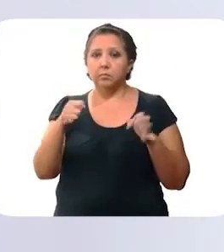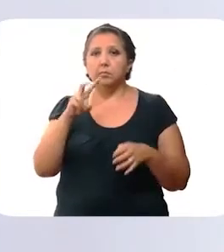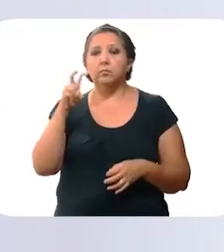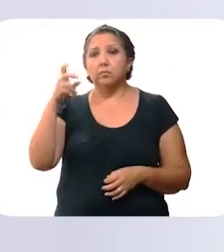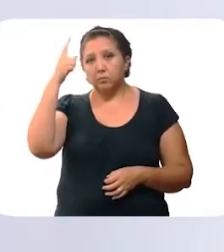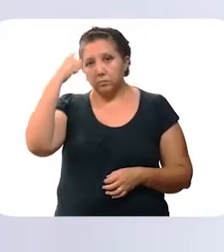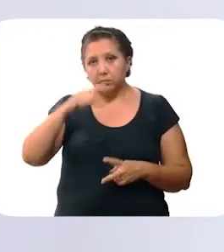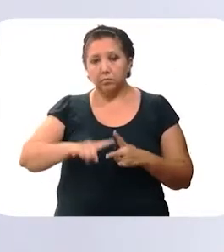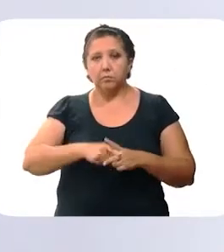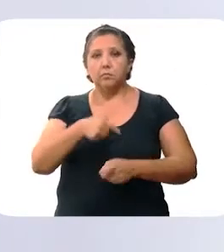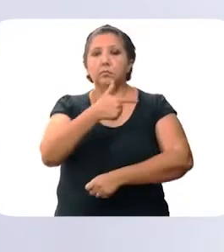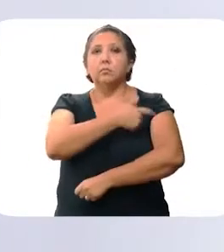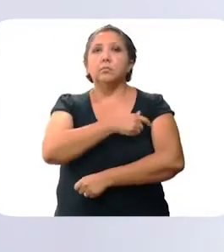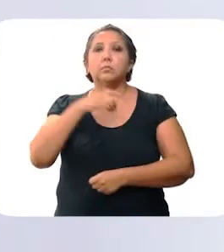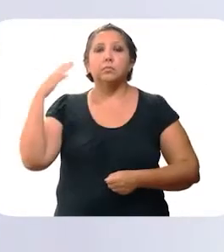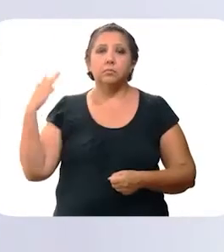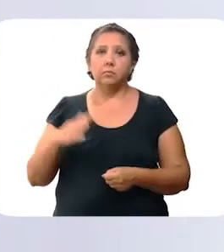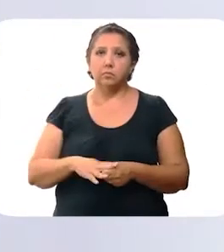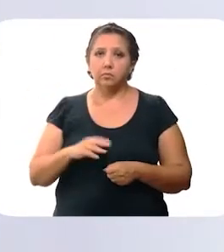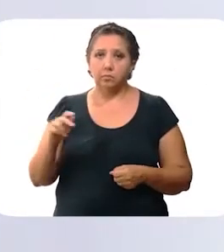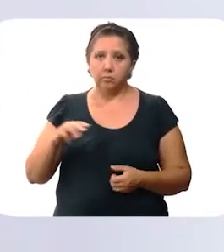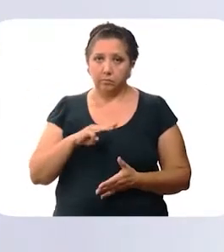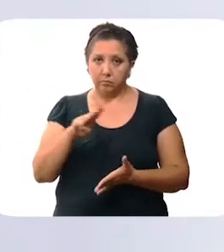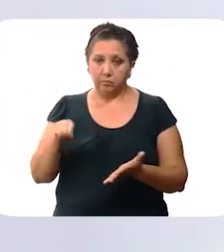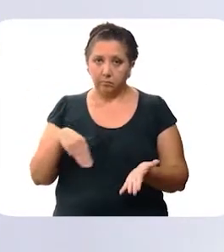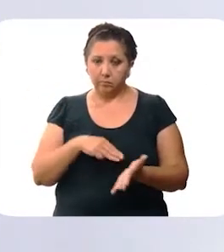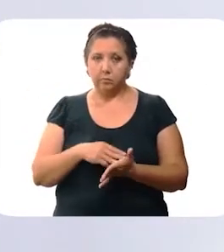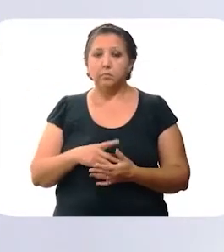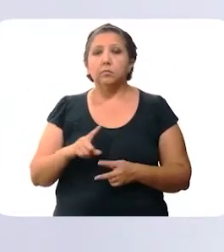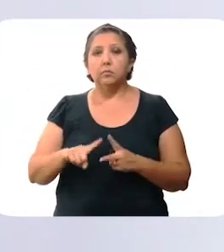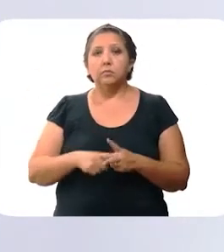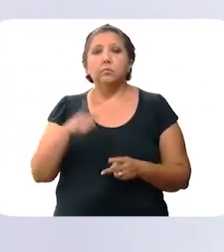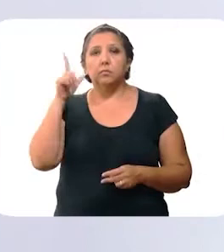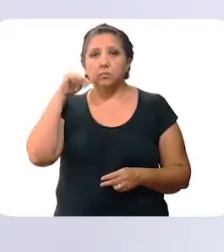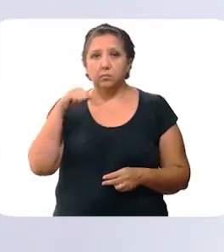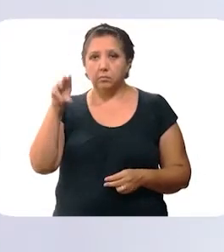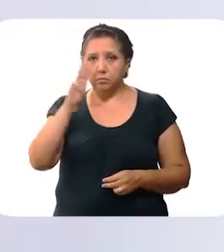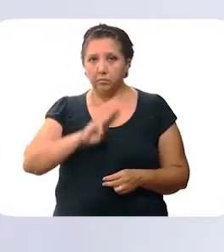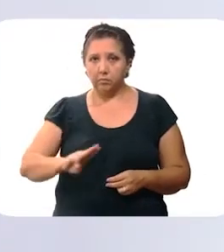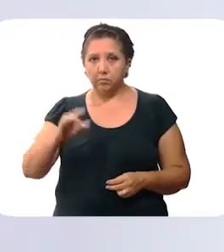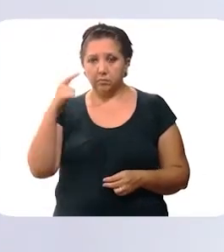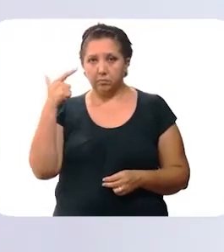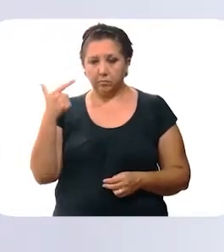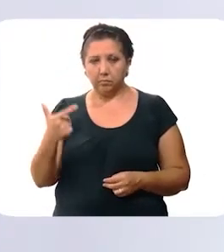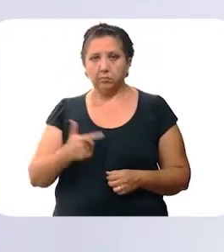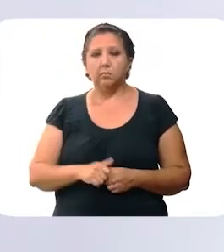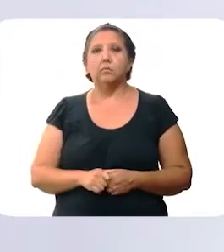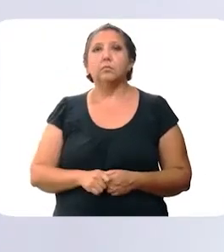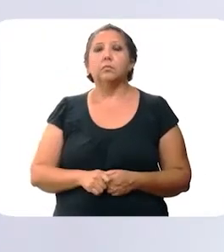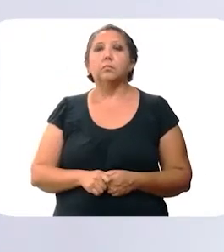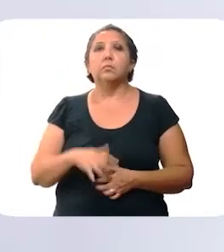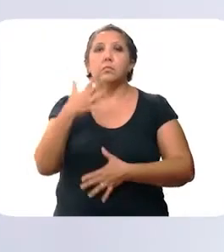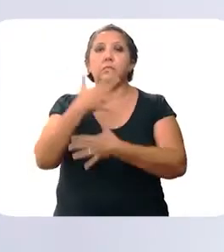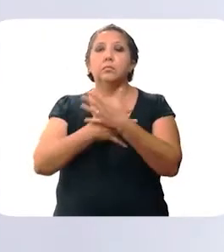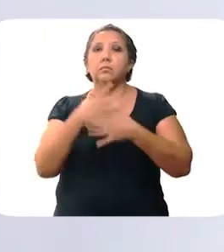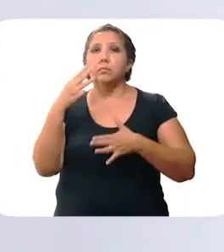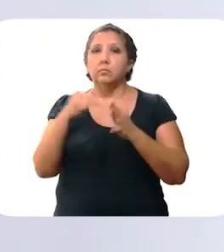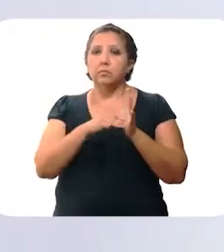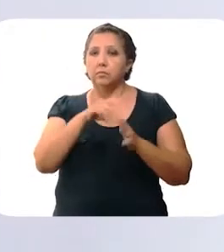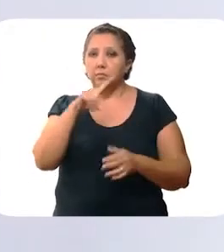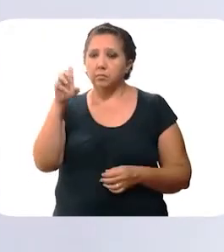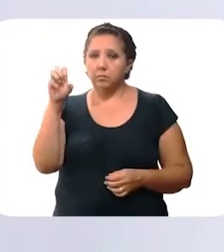serán para iniciar la aplicación a los adultos mayores de Mérida, que comienza mañana miércoles 7. 15.160